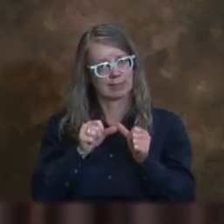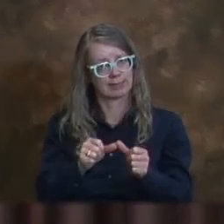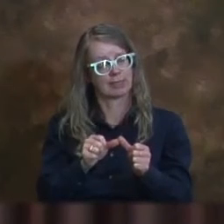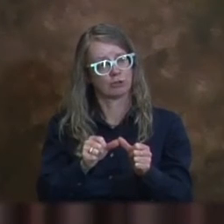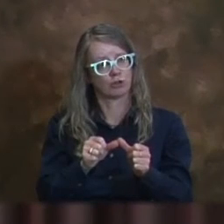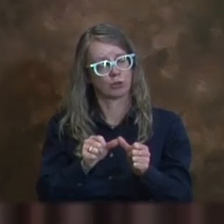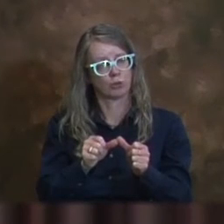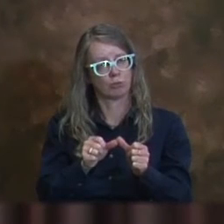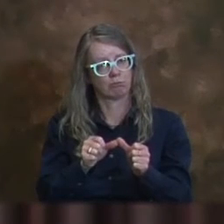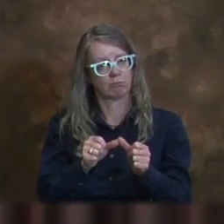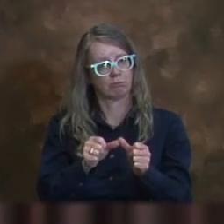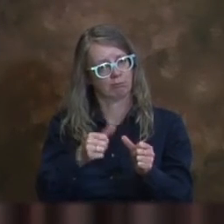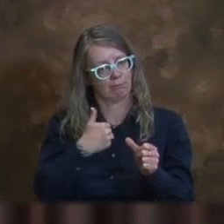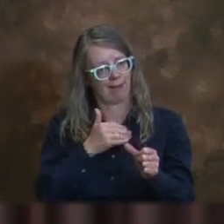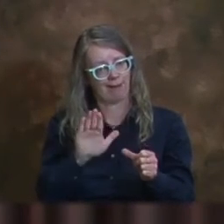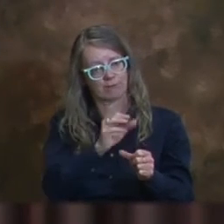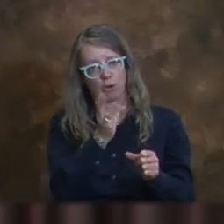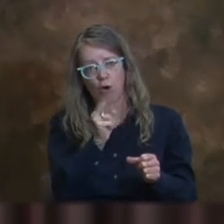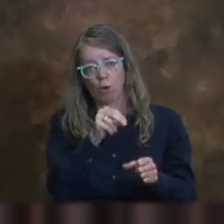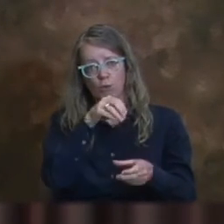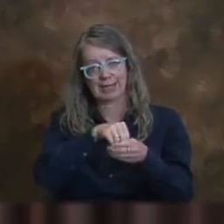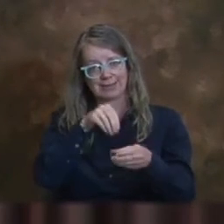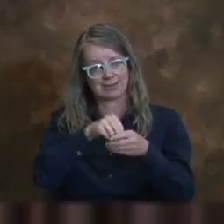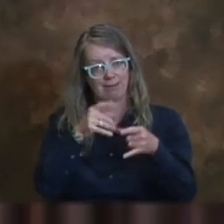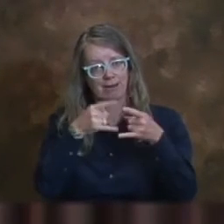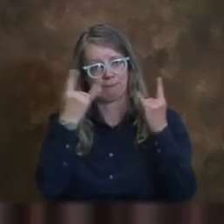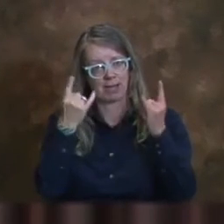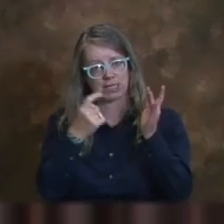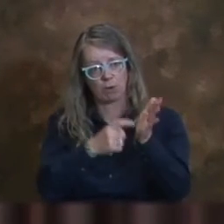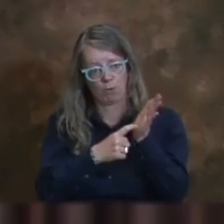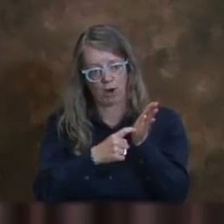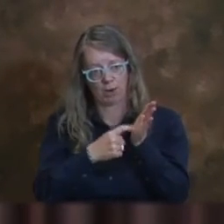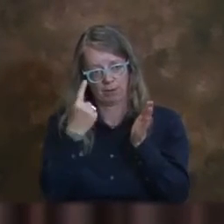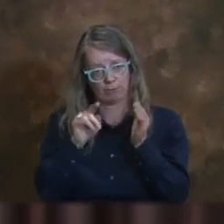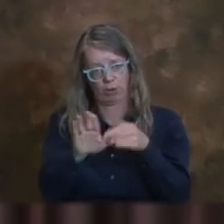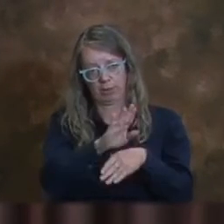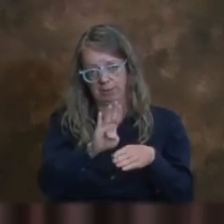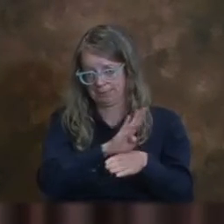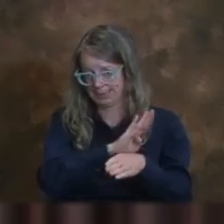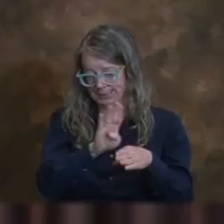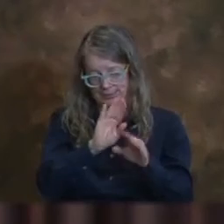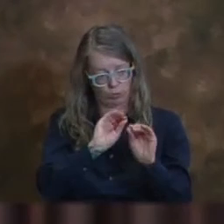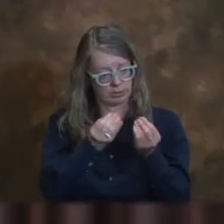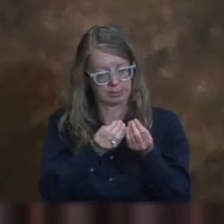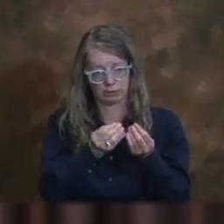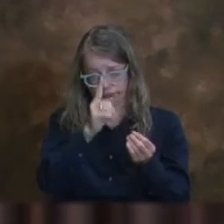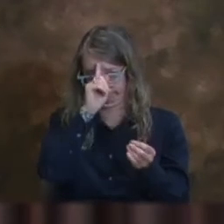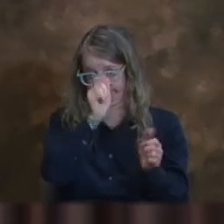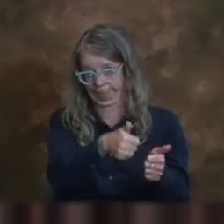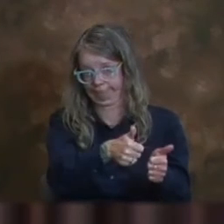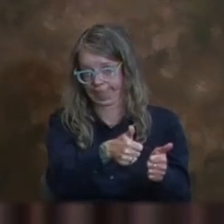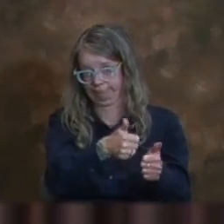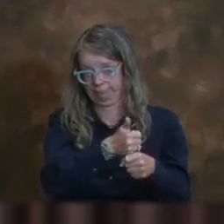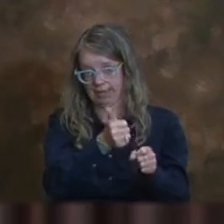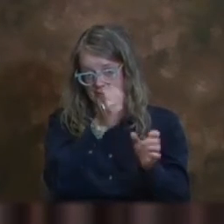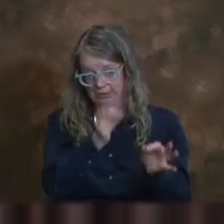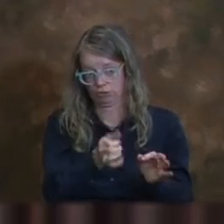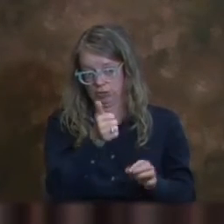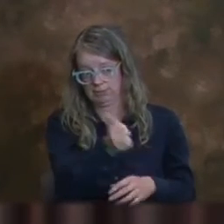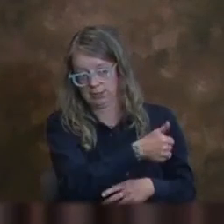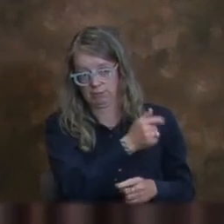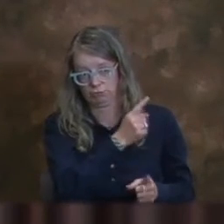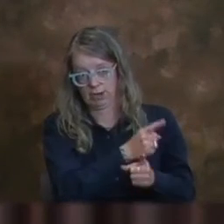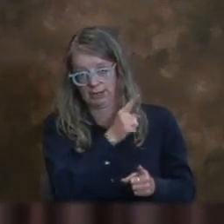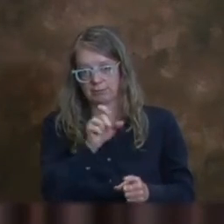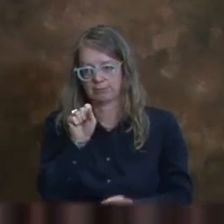cubrebocas, un requerimiento de usar cubrebocas adentro en sus lugares de negocio para hacer esa elección.